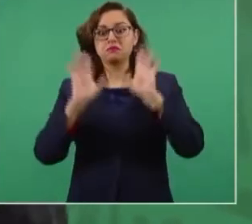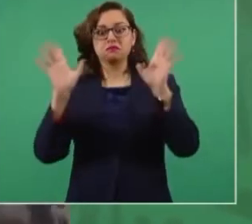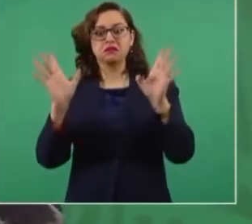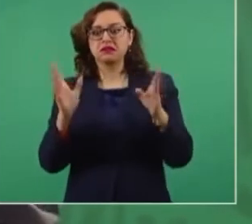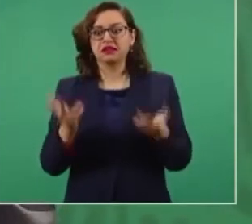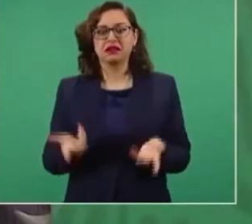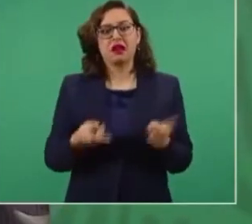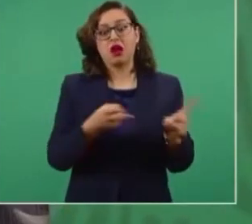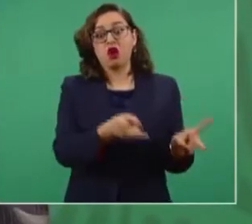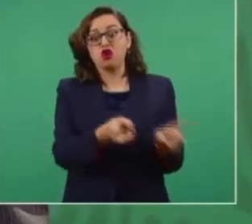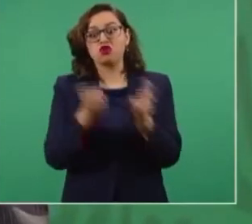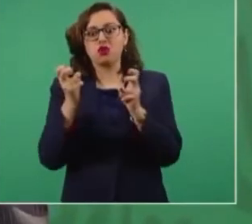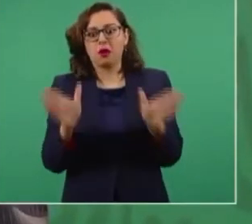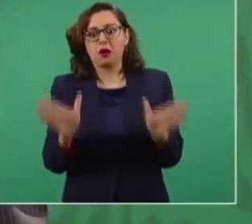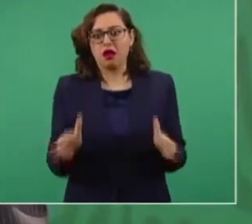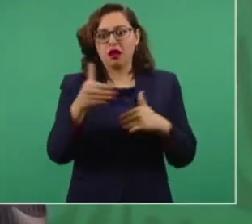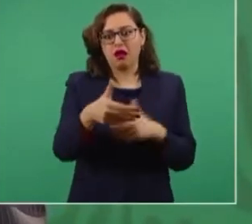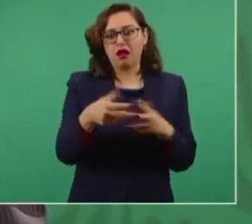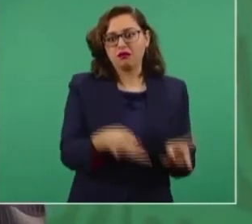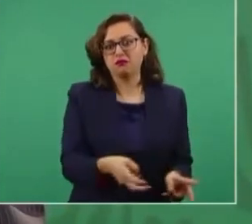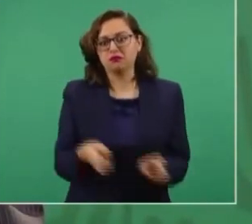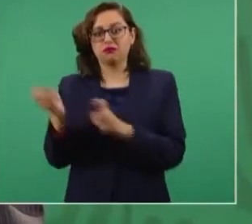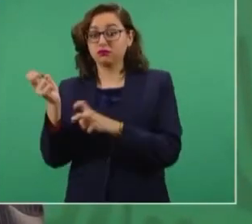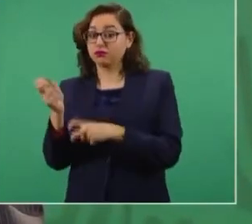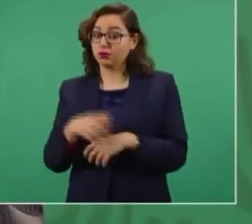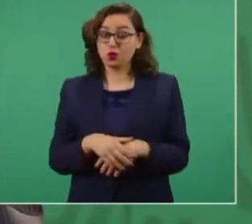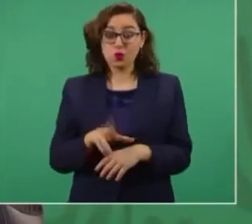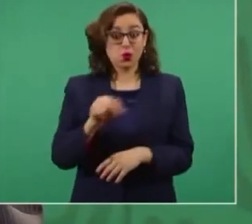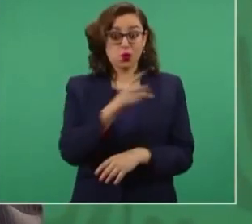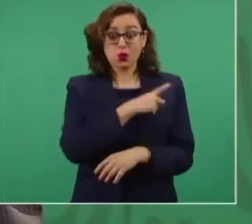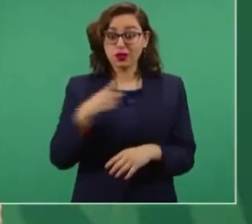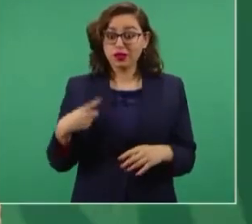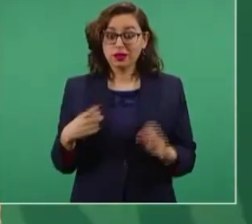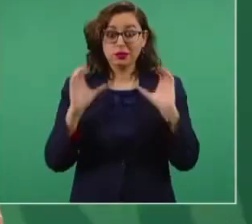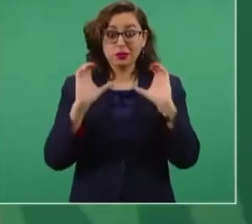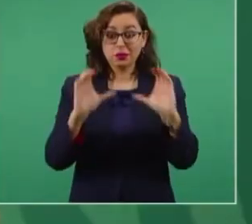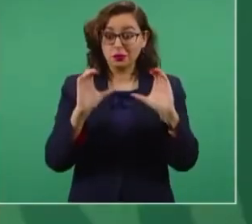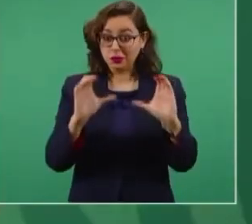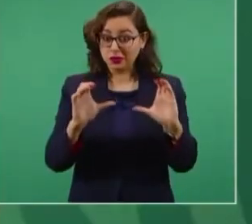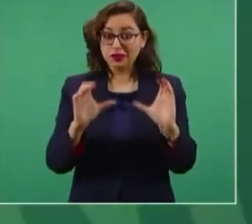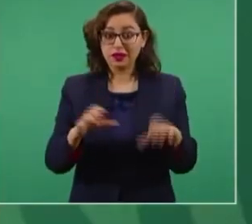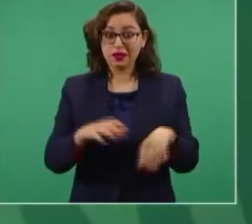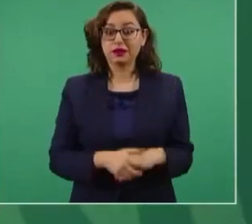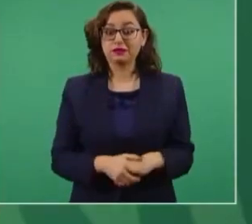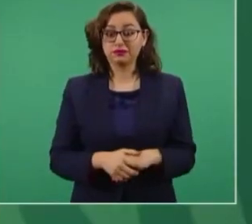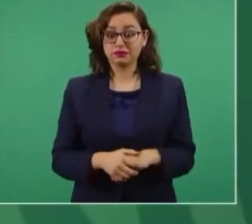hacen los mapaches electorales,